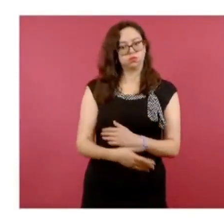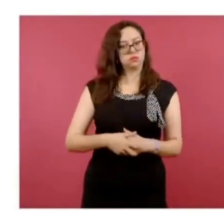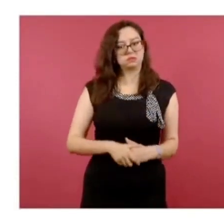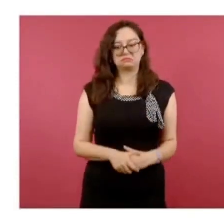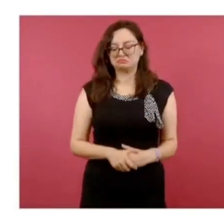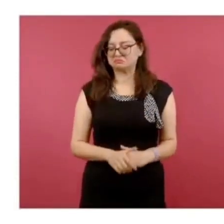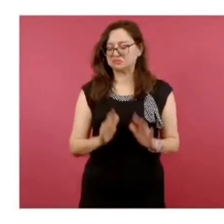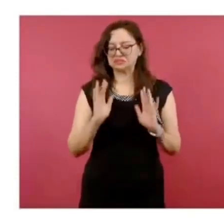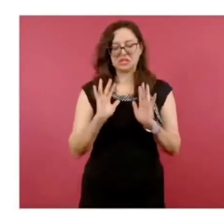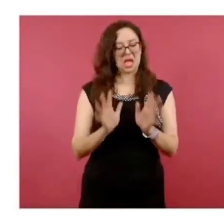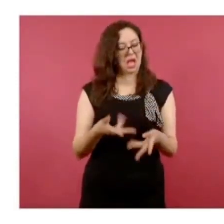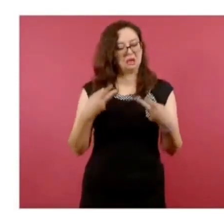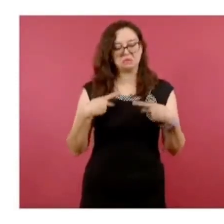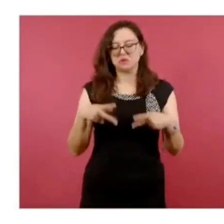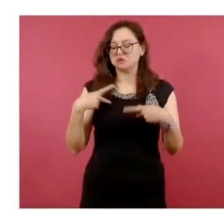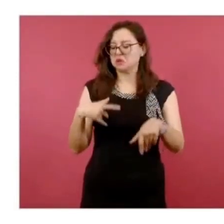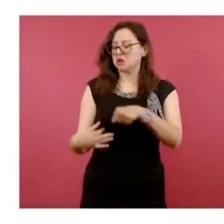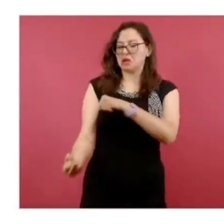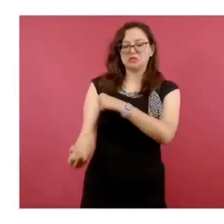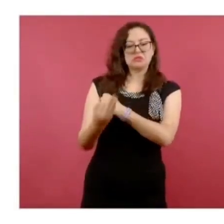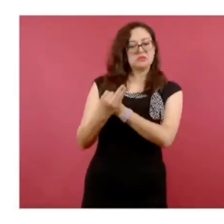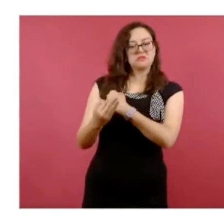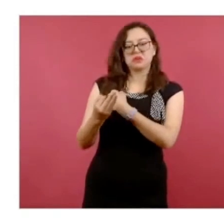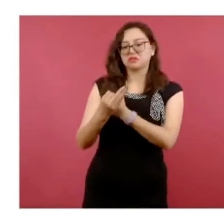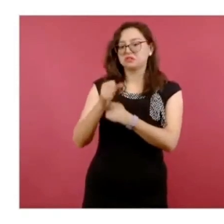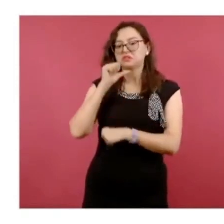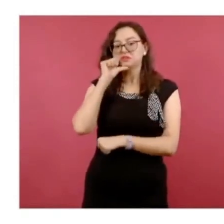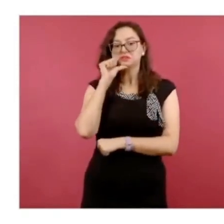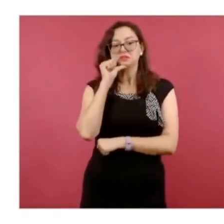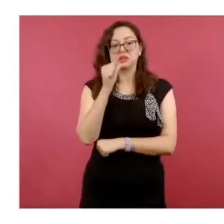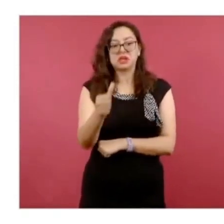esta que es Mitoski,